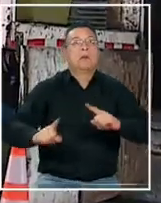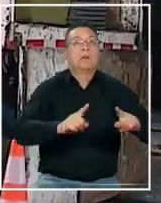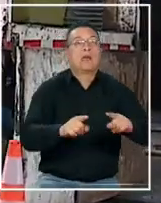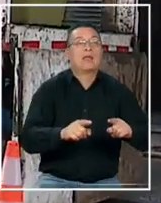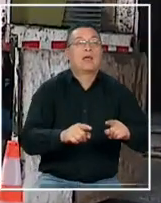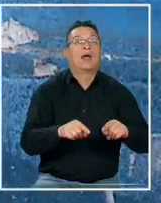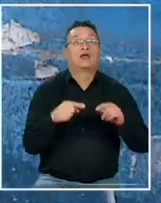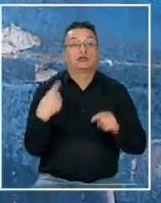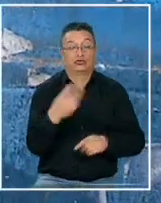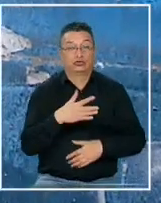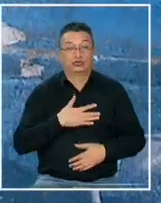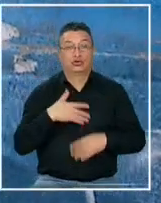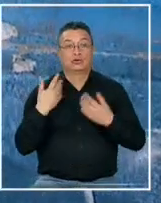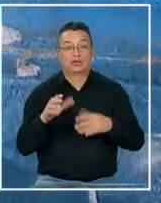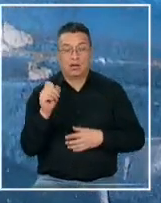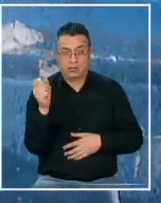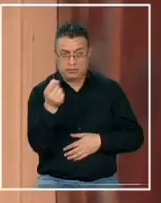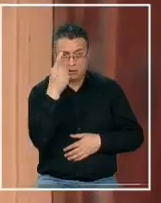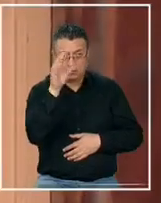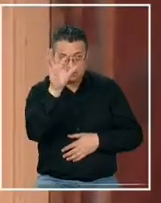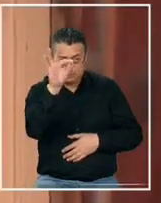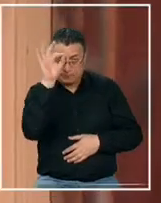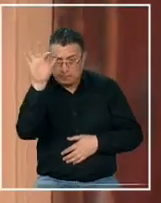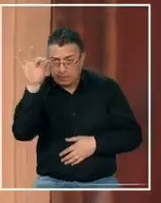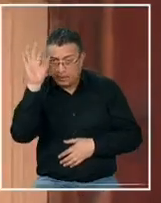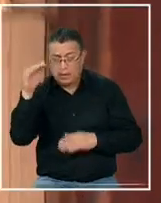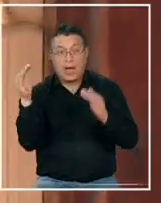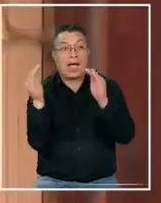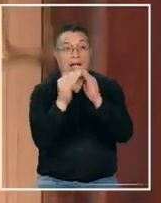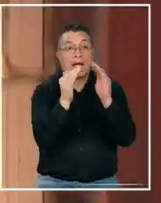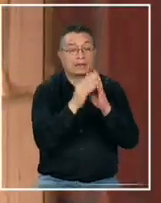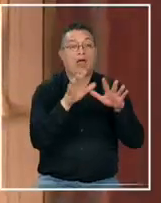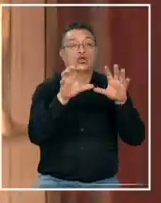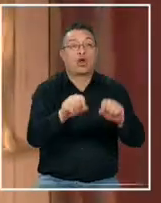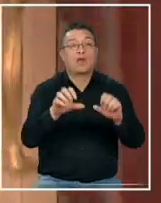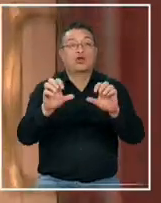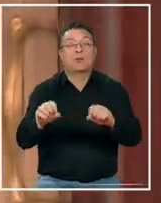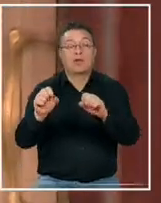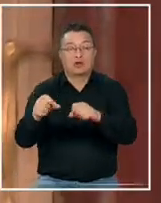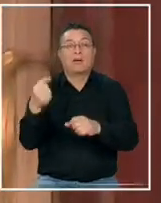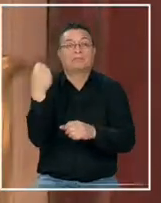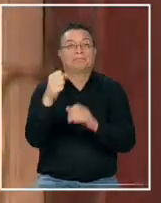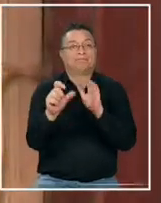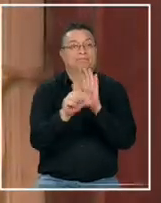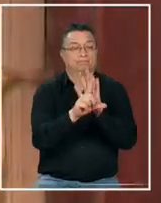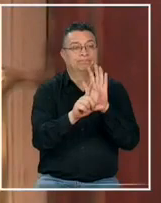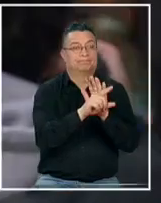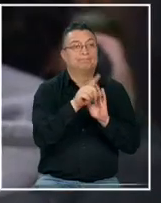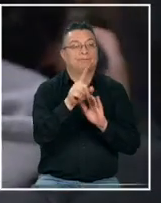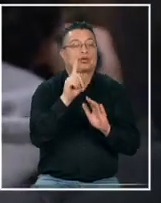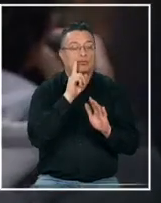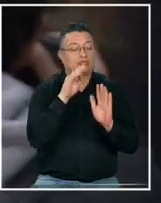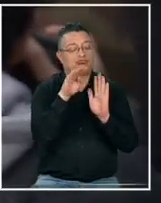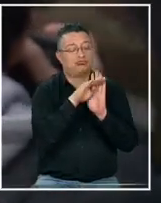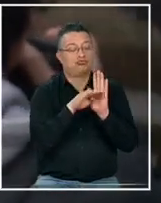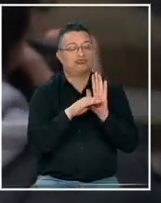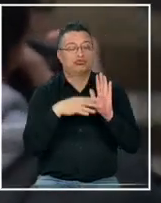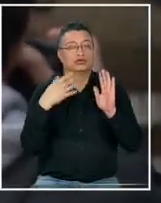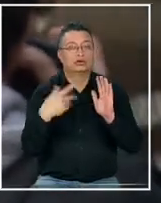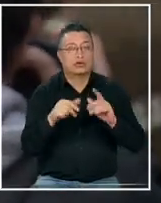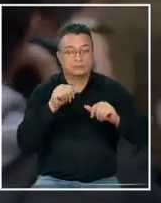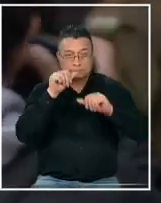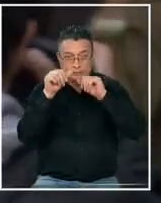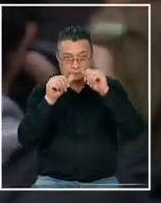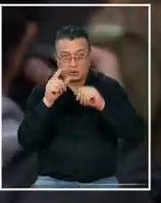nosotros hicimos una primera identificación de casas tomadas en comisión de delito las que tienen antecedentes ya sea de